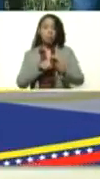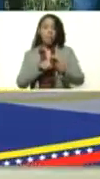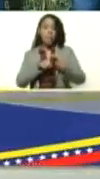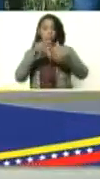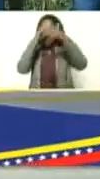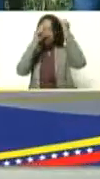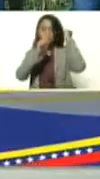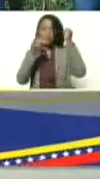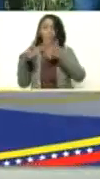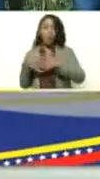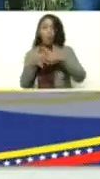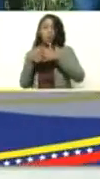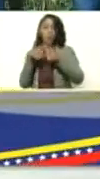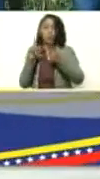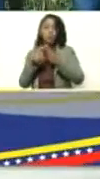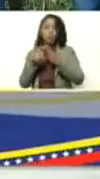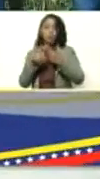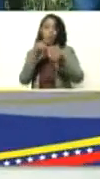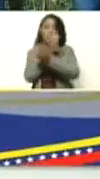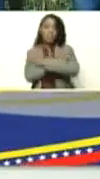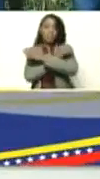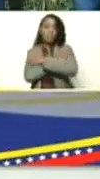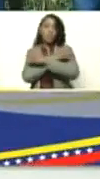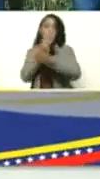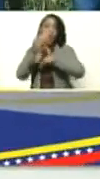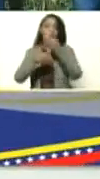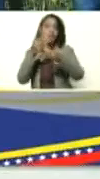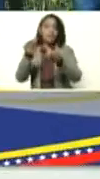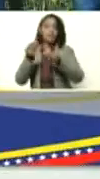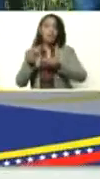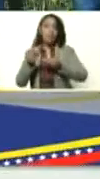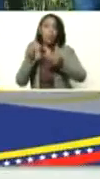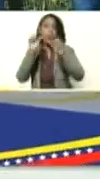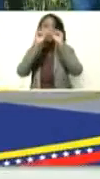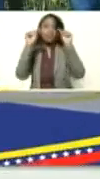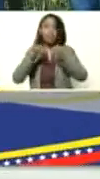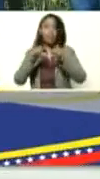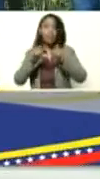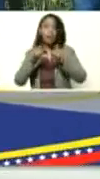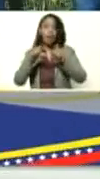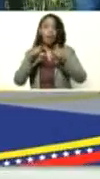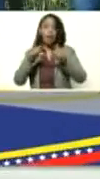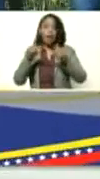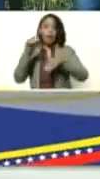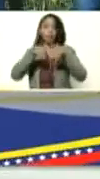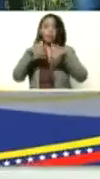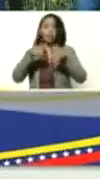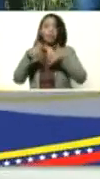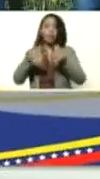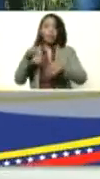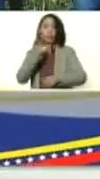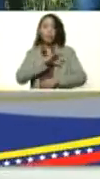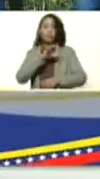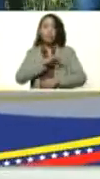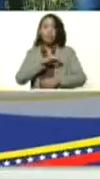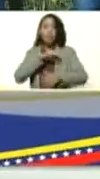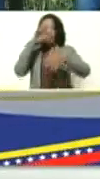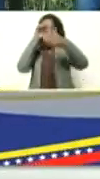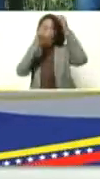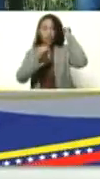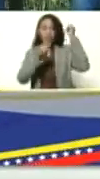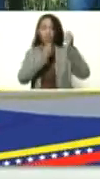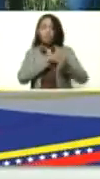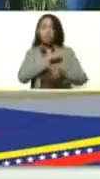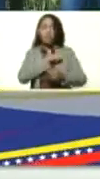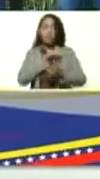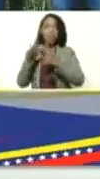canciller de Estados Unidos por la felicitación que nos hacen por el sistema electoral muchas gracias señor Blinken muchas gracias canciller